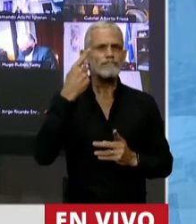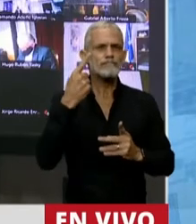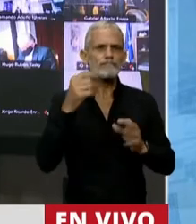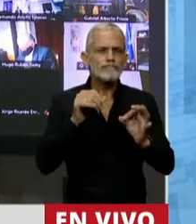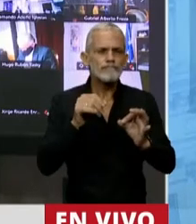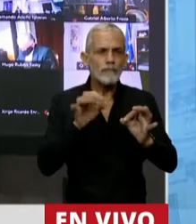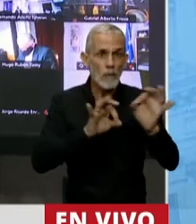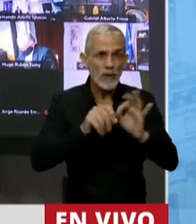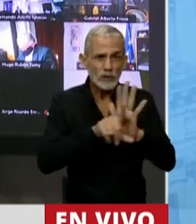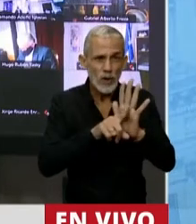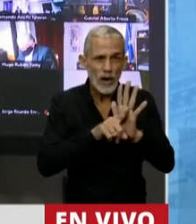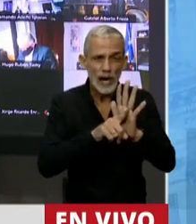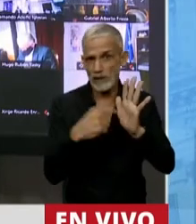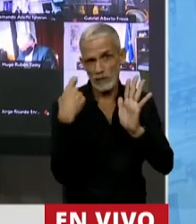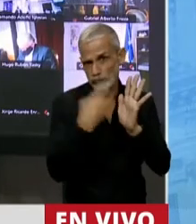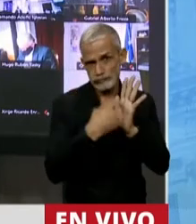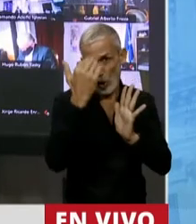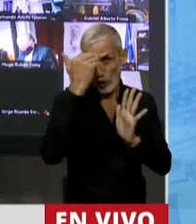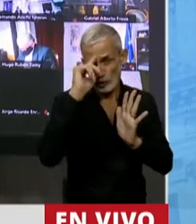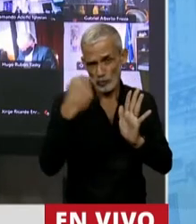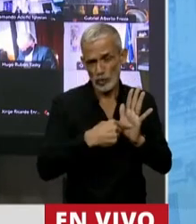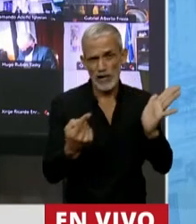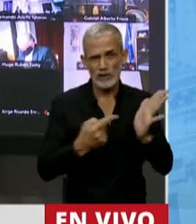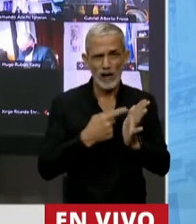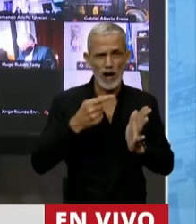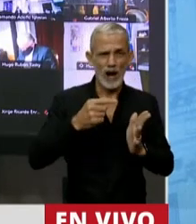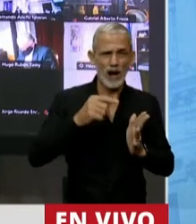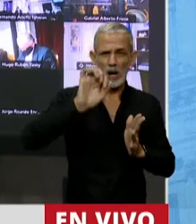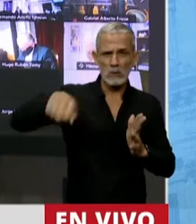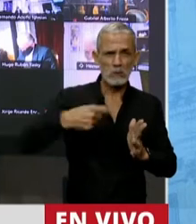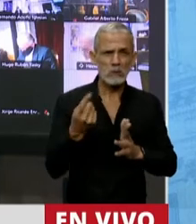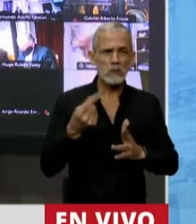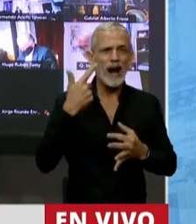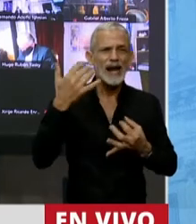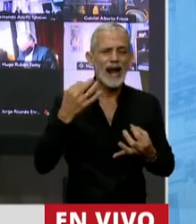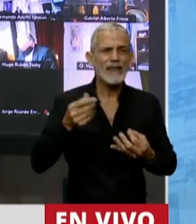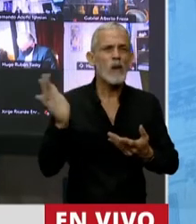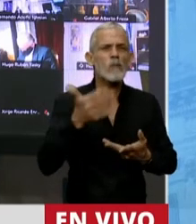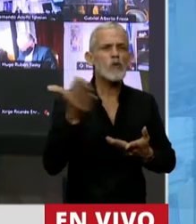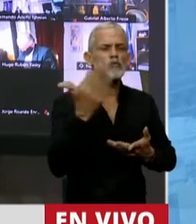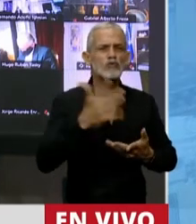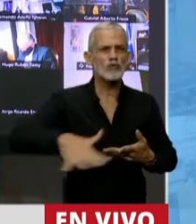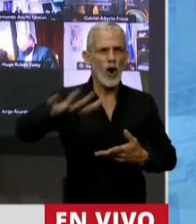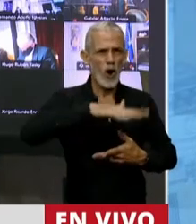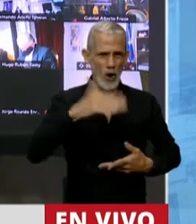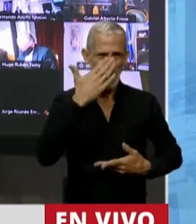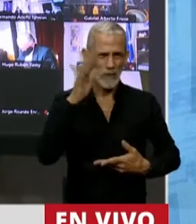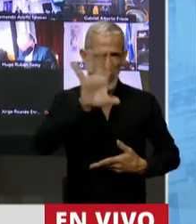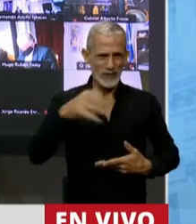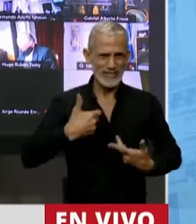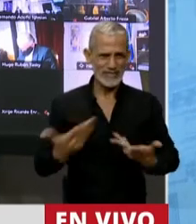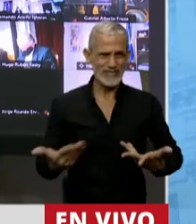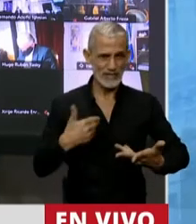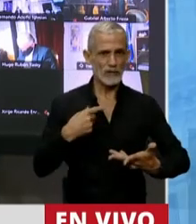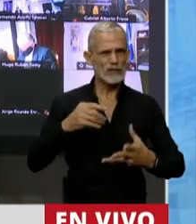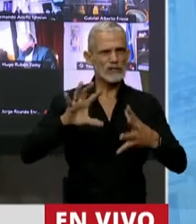inconstitucional que desconoce la realidad productiva de mi provincia. Esta medida no solo va a afectar a